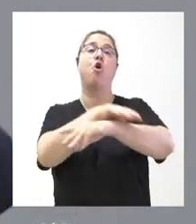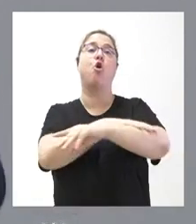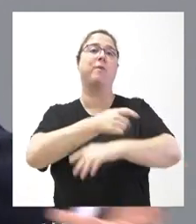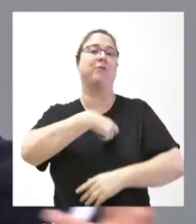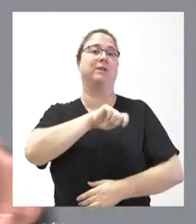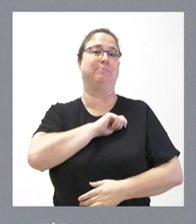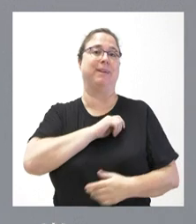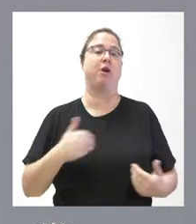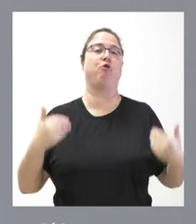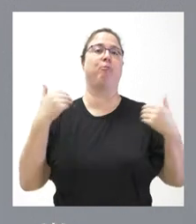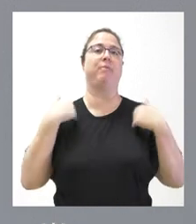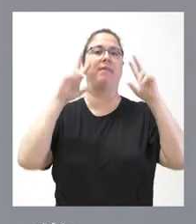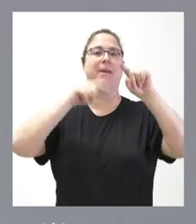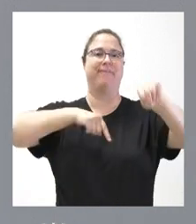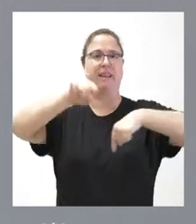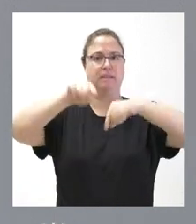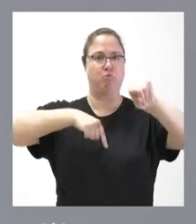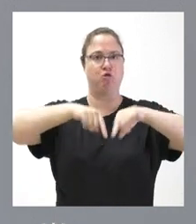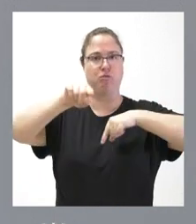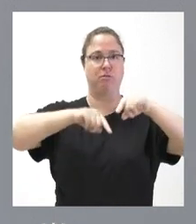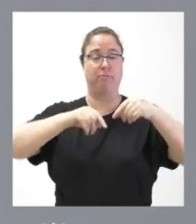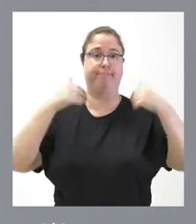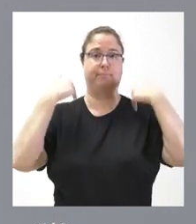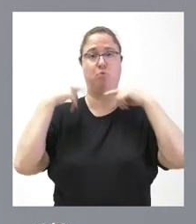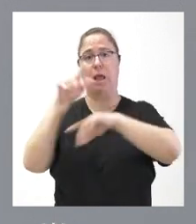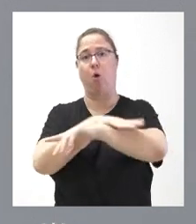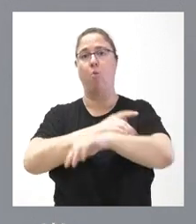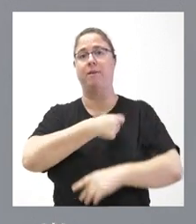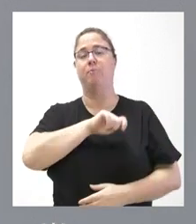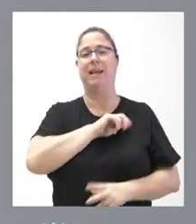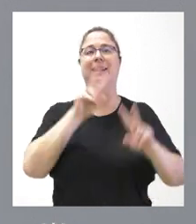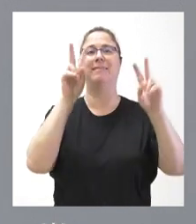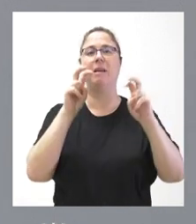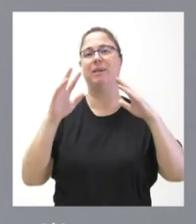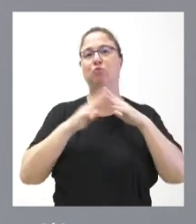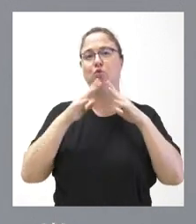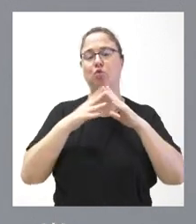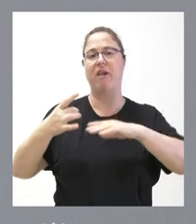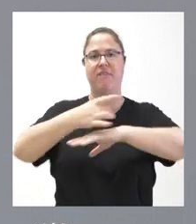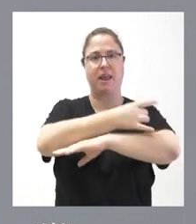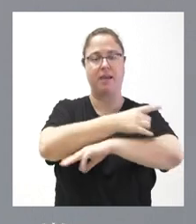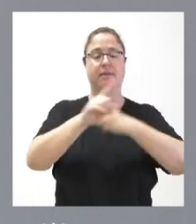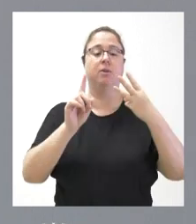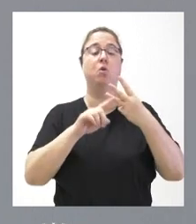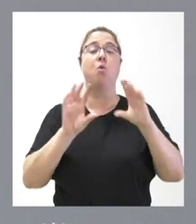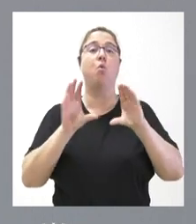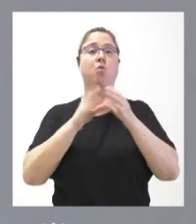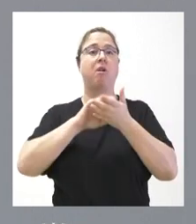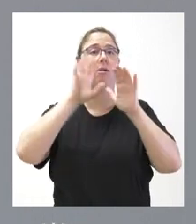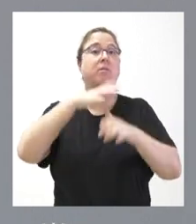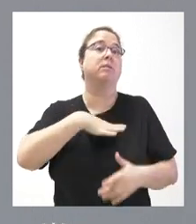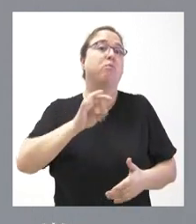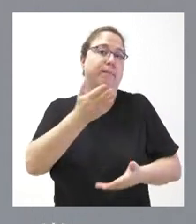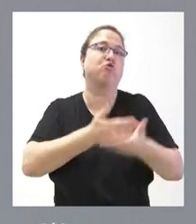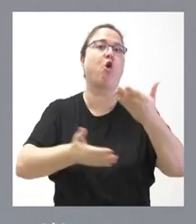en materia de transporte, y lógicamente a él le corresponde todo lo que son la materia de infraestructuras ferroviarias. Y la Junta de Castellano, que pudiéramos